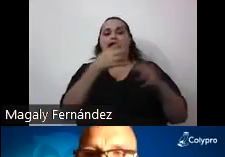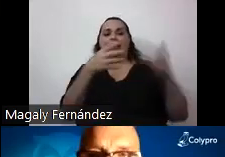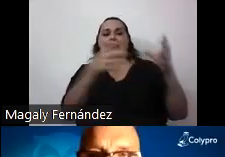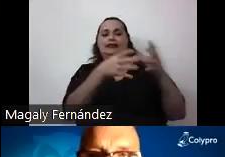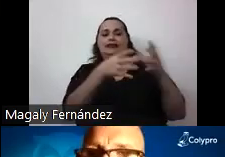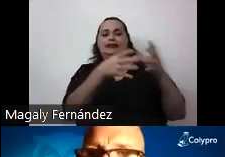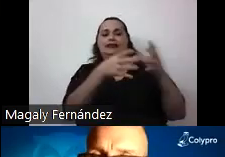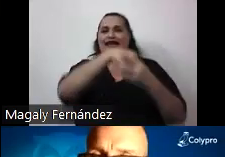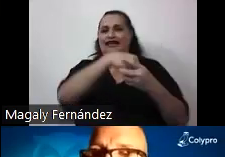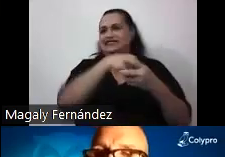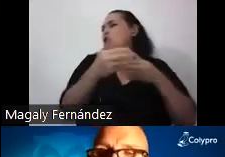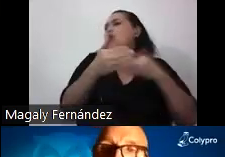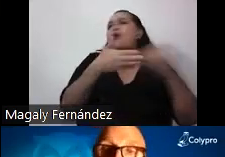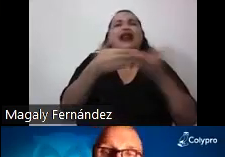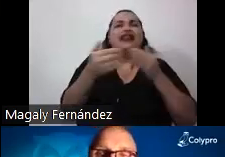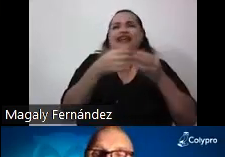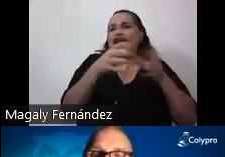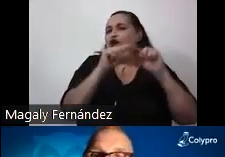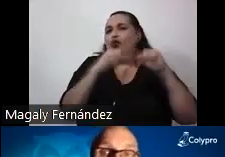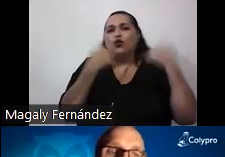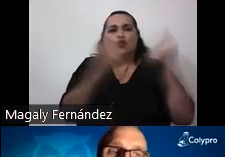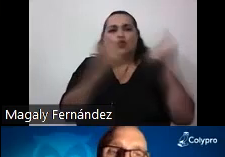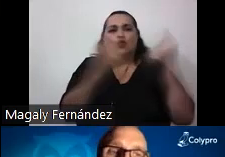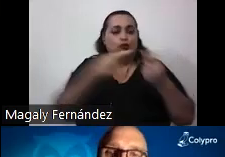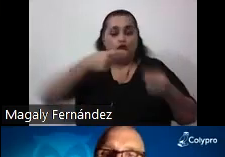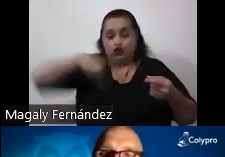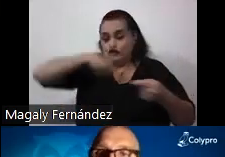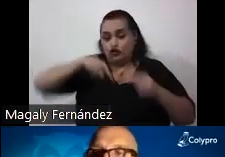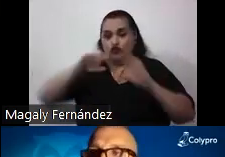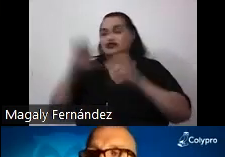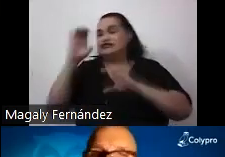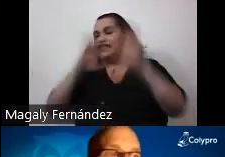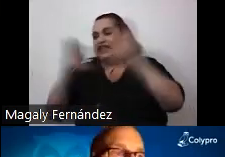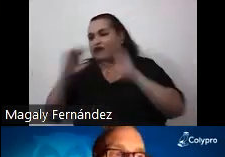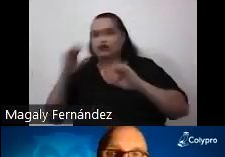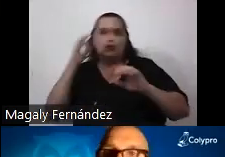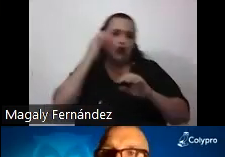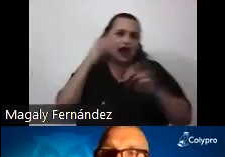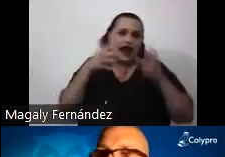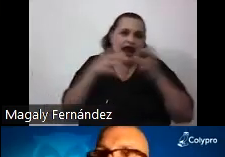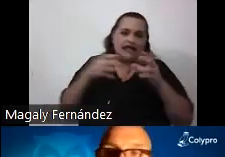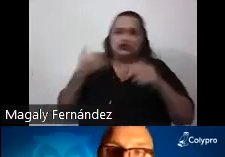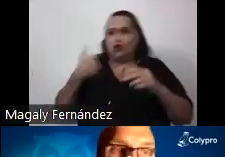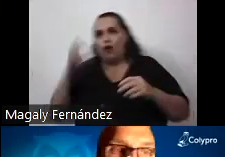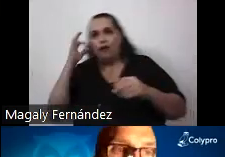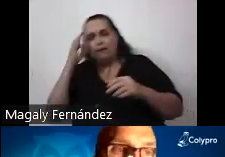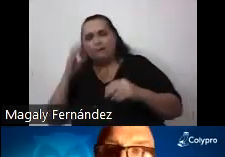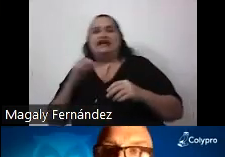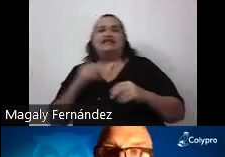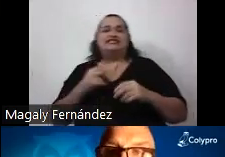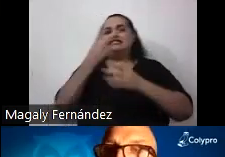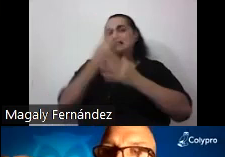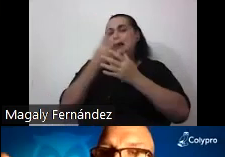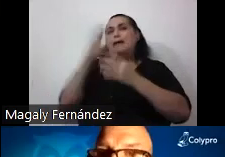sea cual fuere nosotros los científicos nosotros los varones nosotros las mujeres nosotros los heterosexuales nosotros los de clase